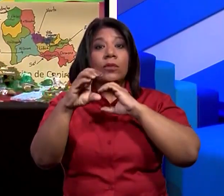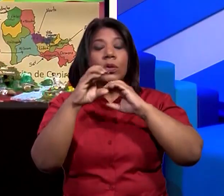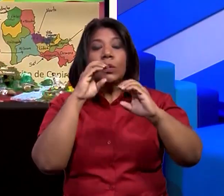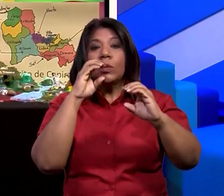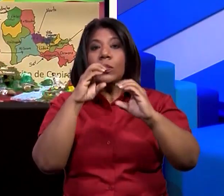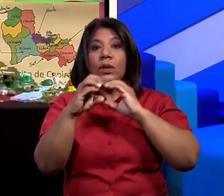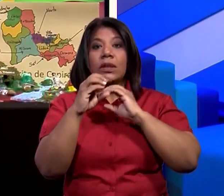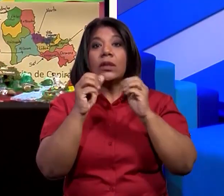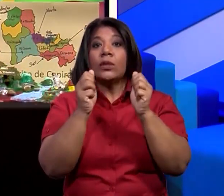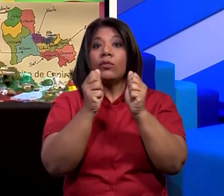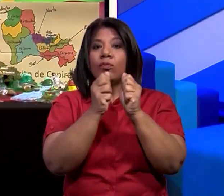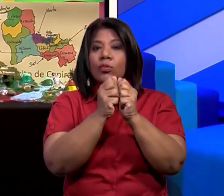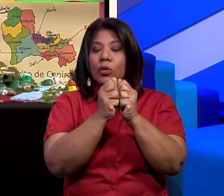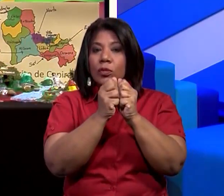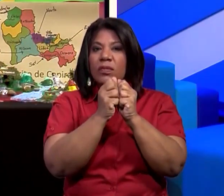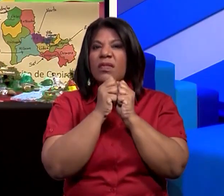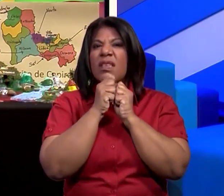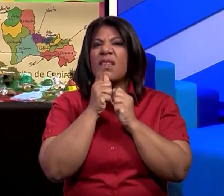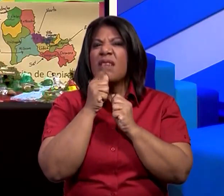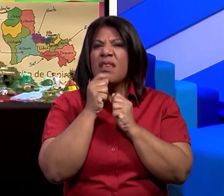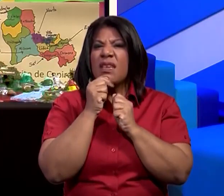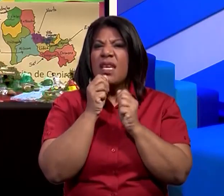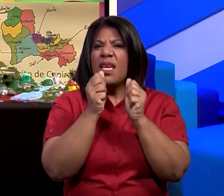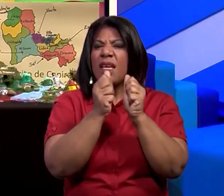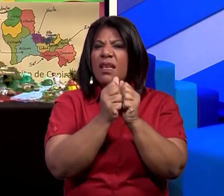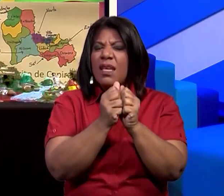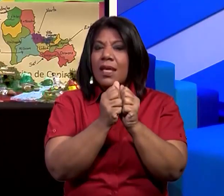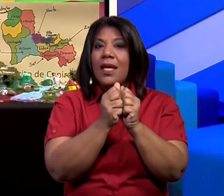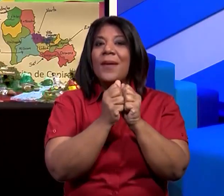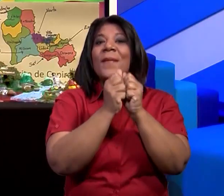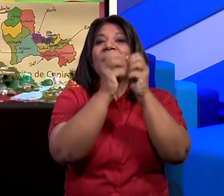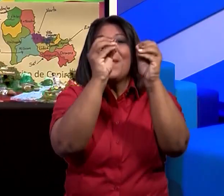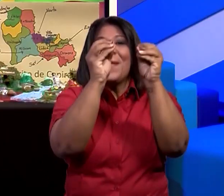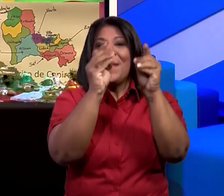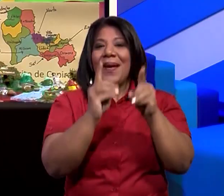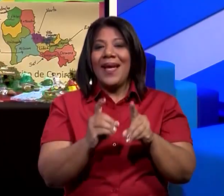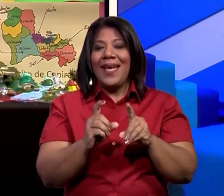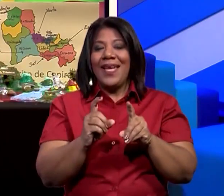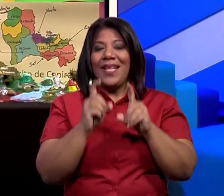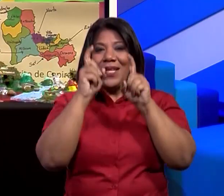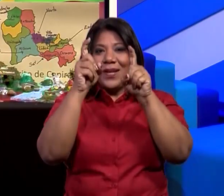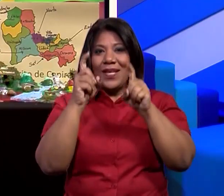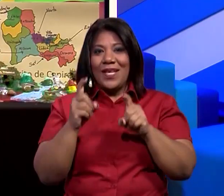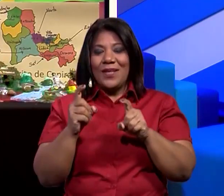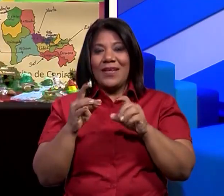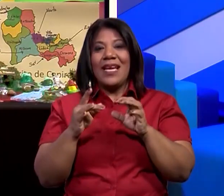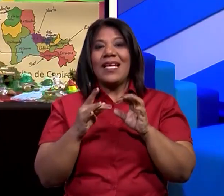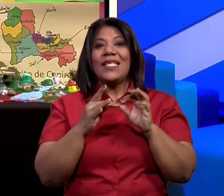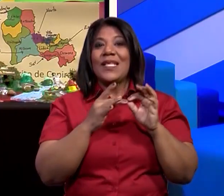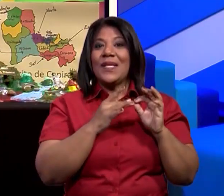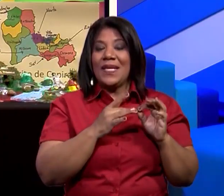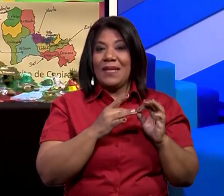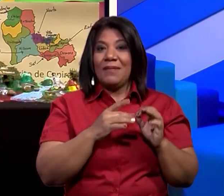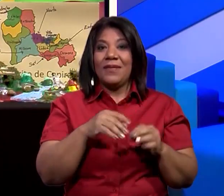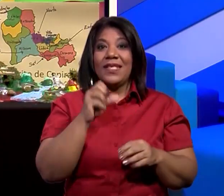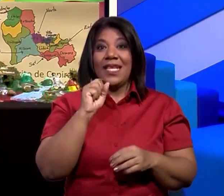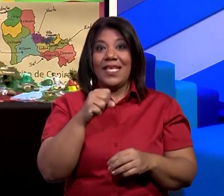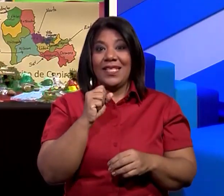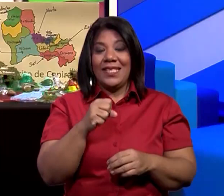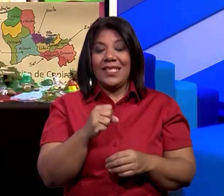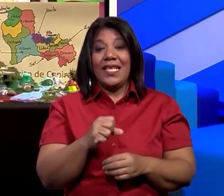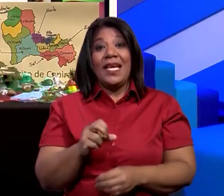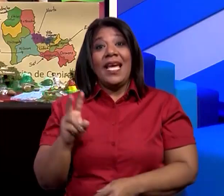oraciones, palabras. Ya el niño de segundo grado tiene que utilizar su vocabulario más activo.